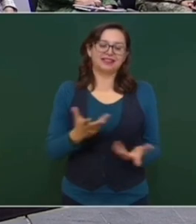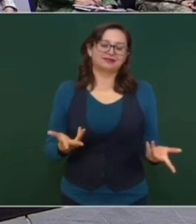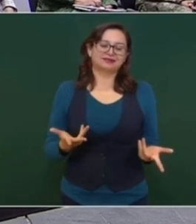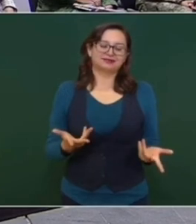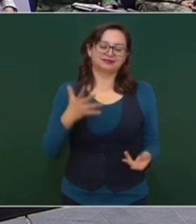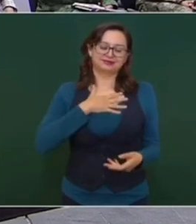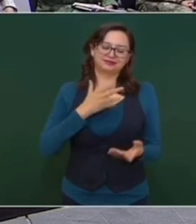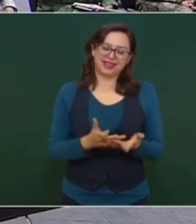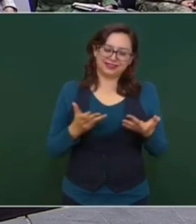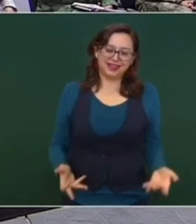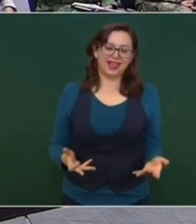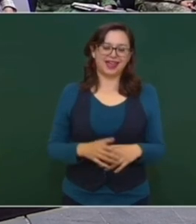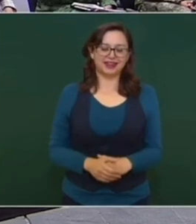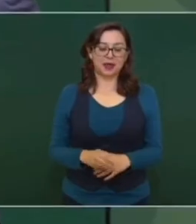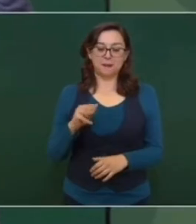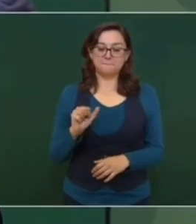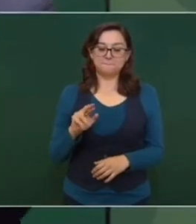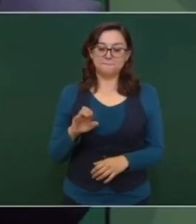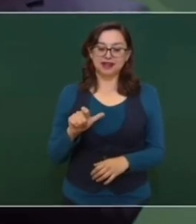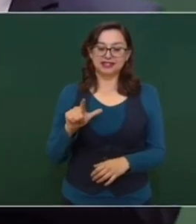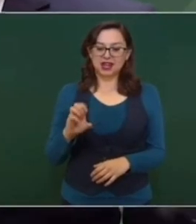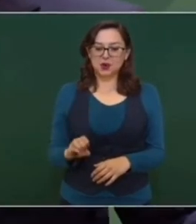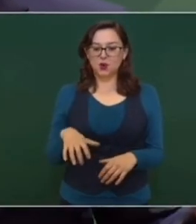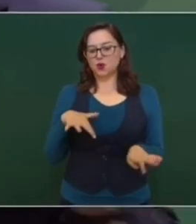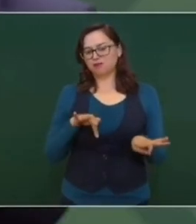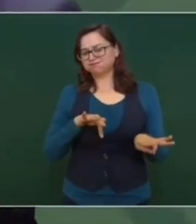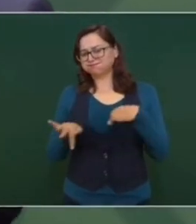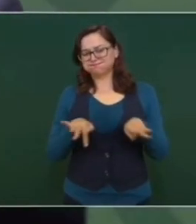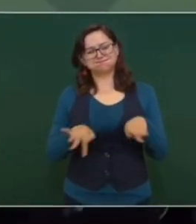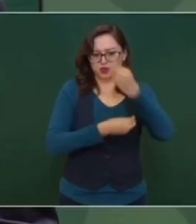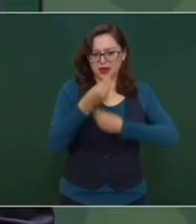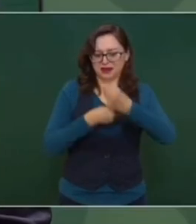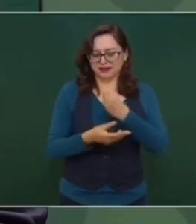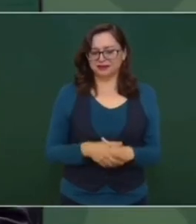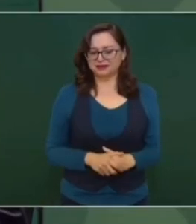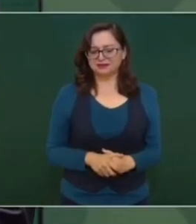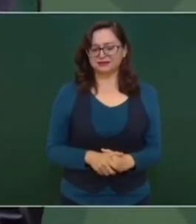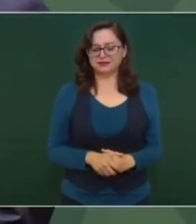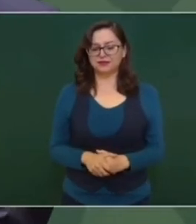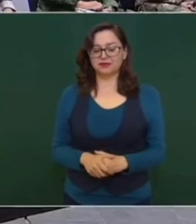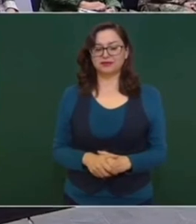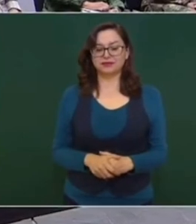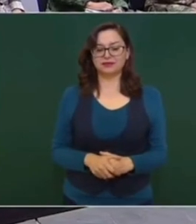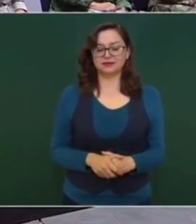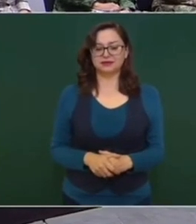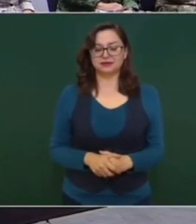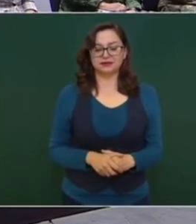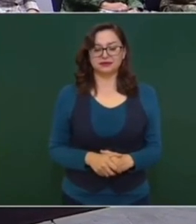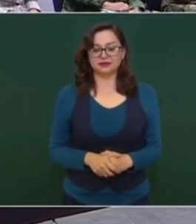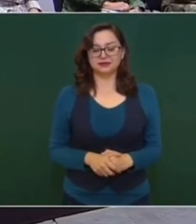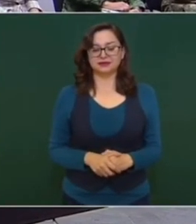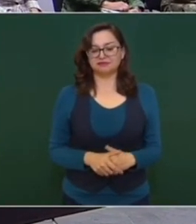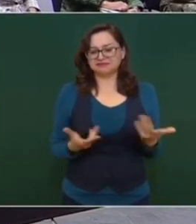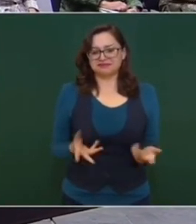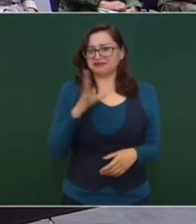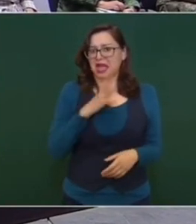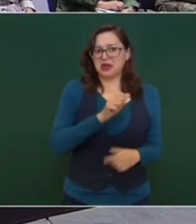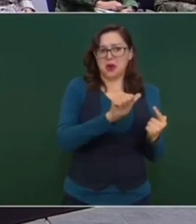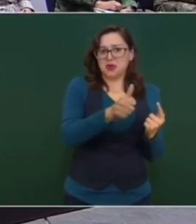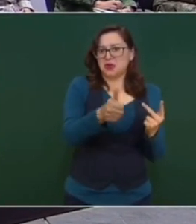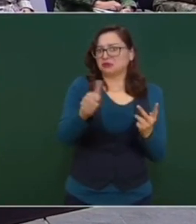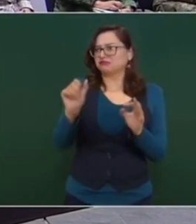paisano. Marcelo está haciendo un trabajo de primera y otros.